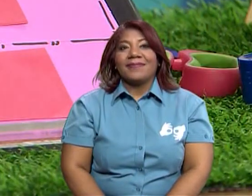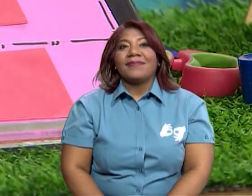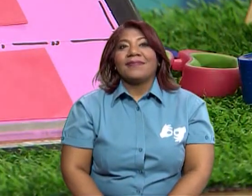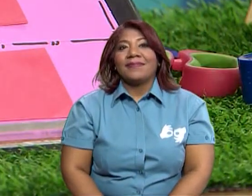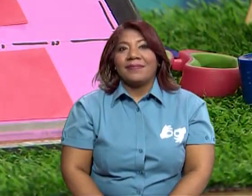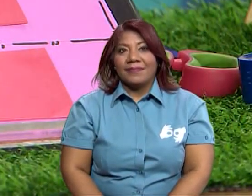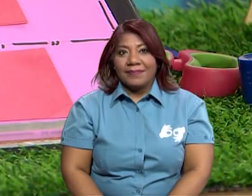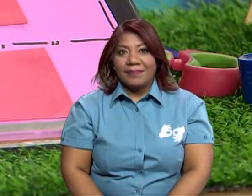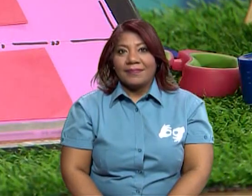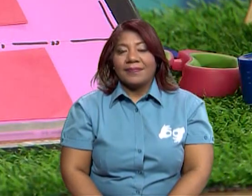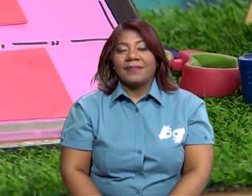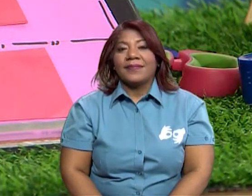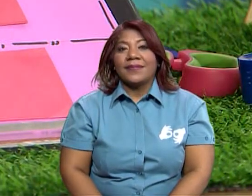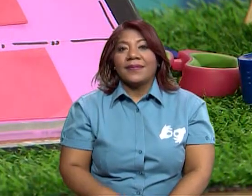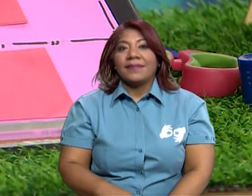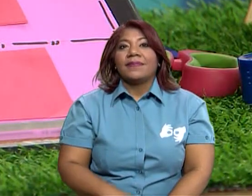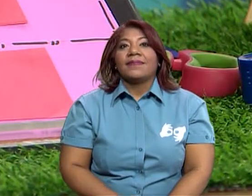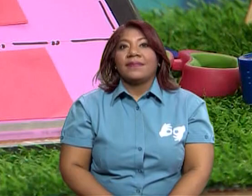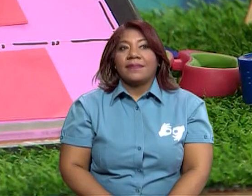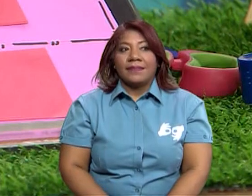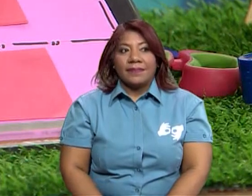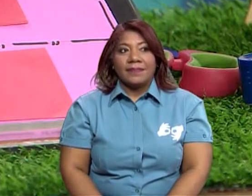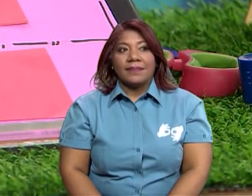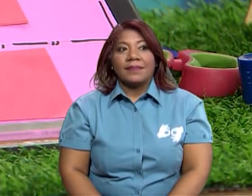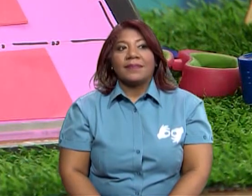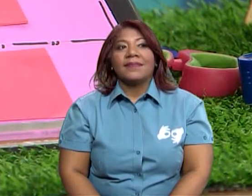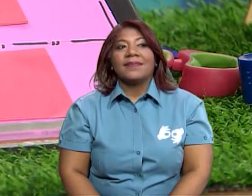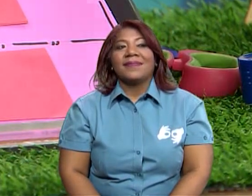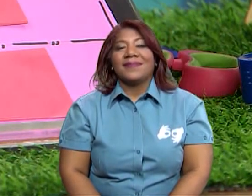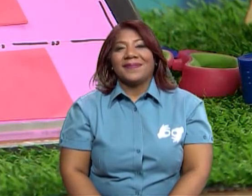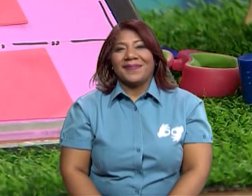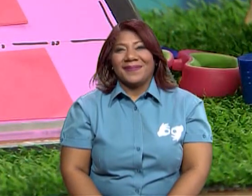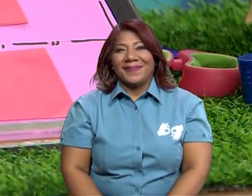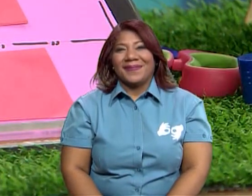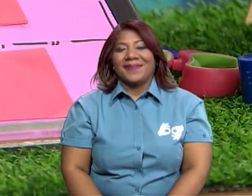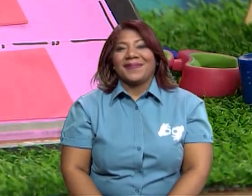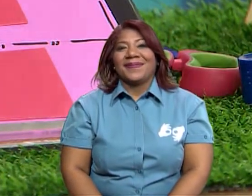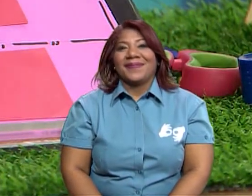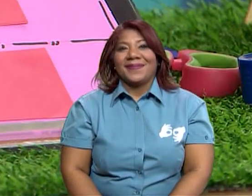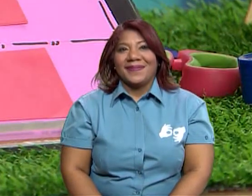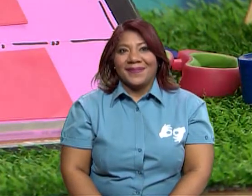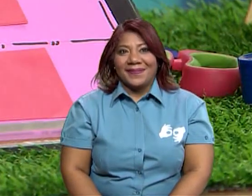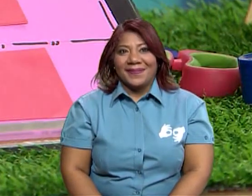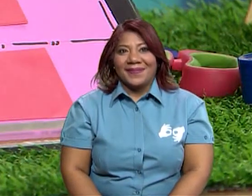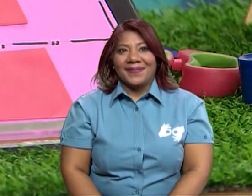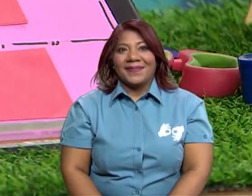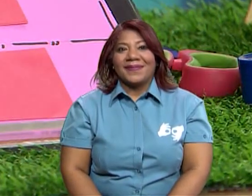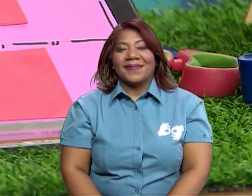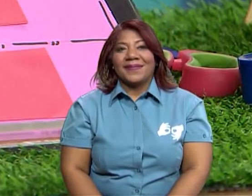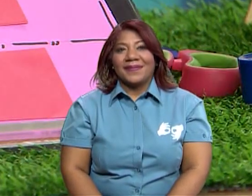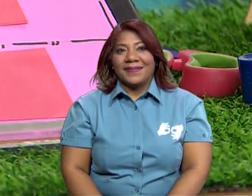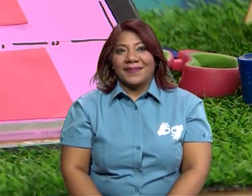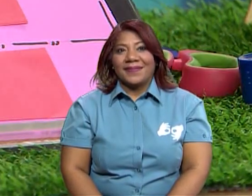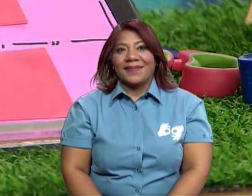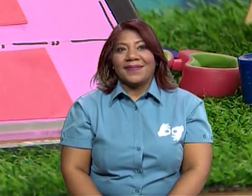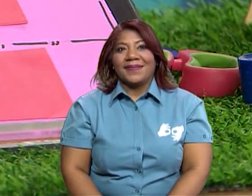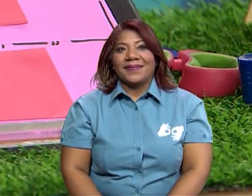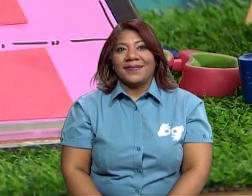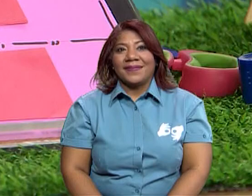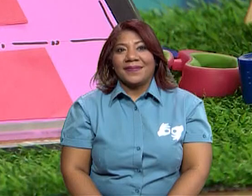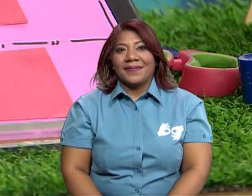¿verdad? a el labbook que vamos a realizar y de esta manera lo puedes hacer de forma continua,